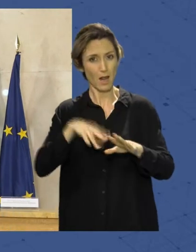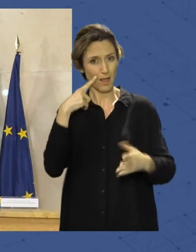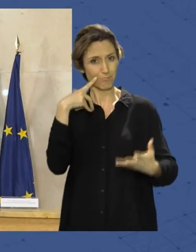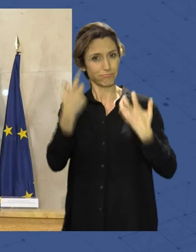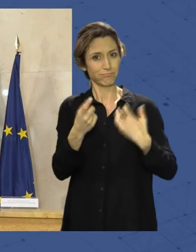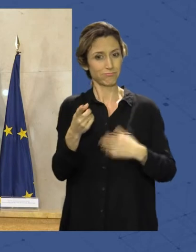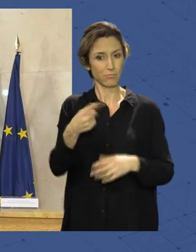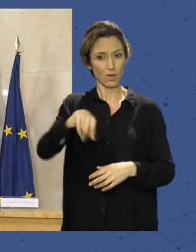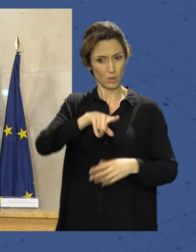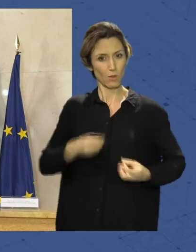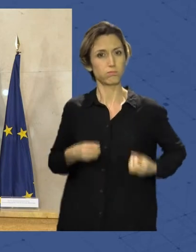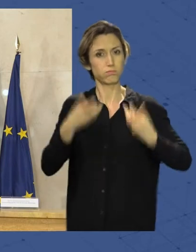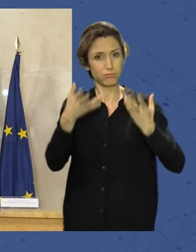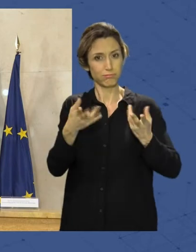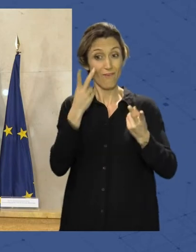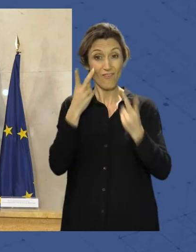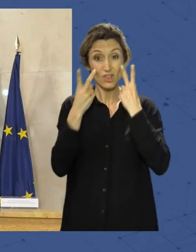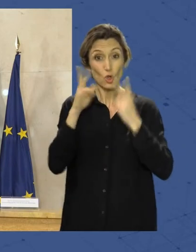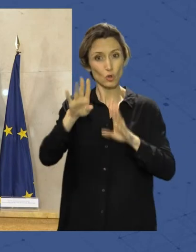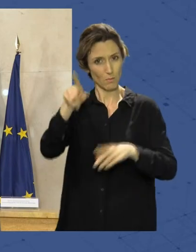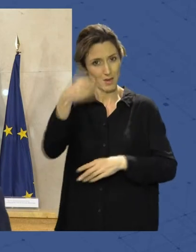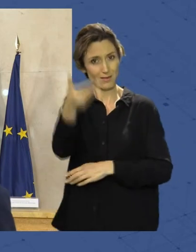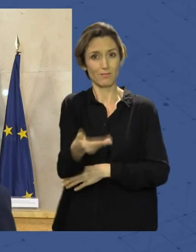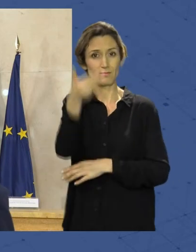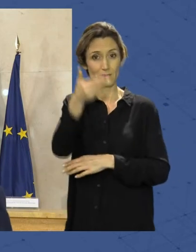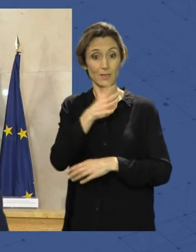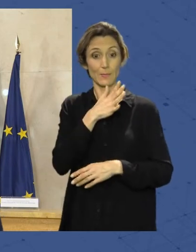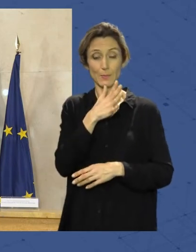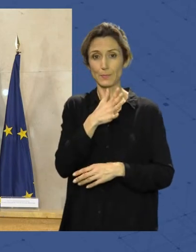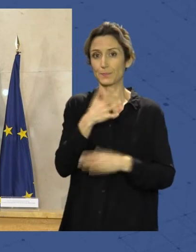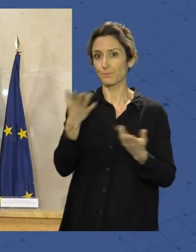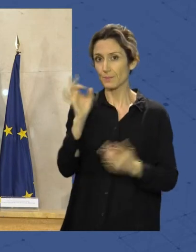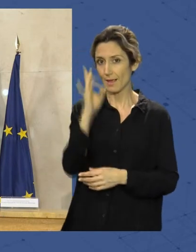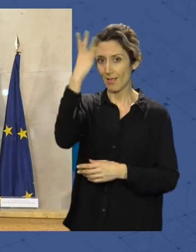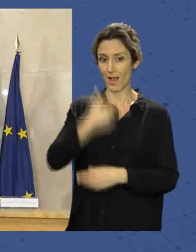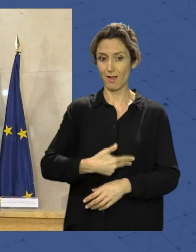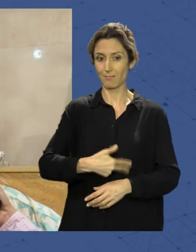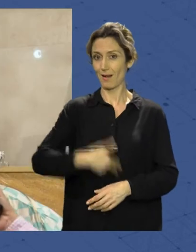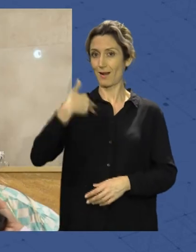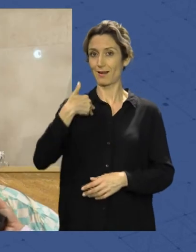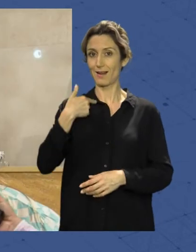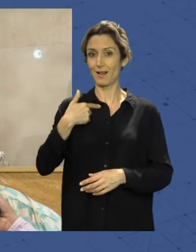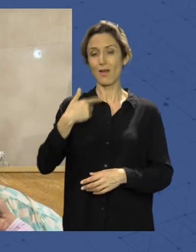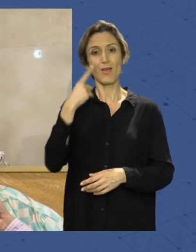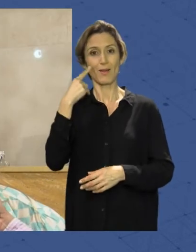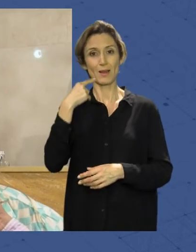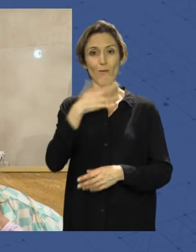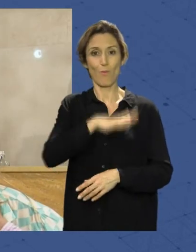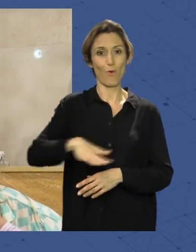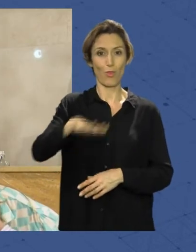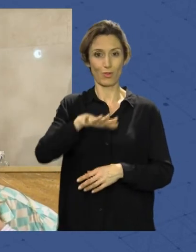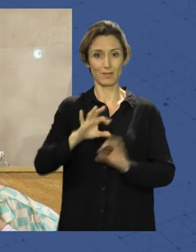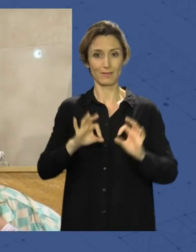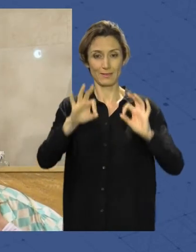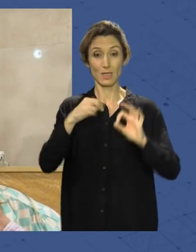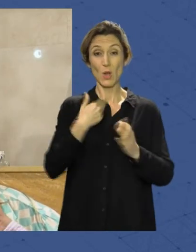su aportación, su visión, es importante a la hora de tener una idea global de por donde va Almería. Lo que yo he pedido en las anteriores sesiones